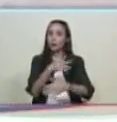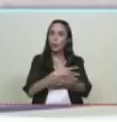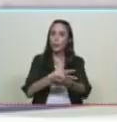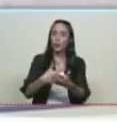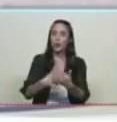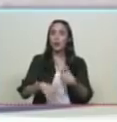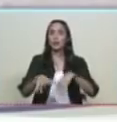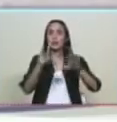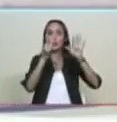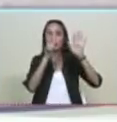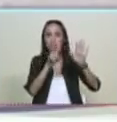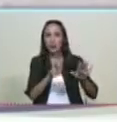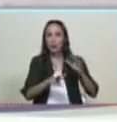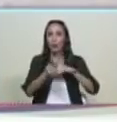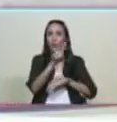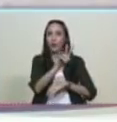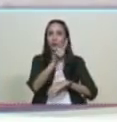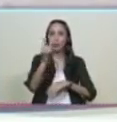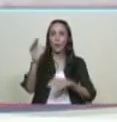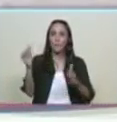722 mil